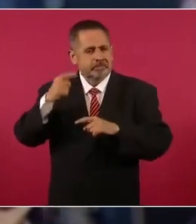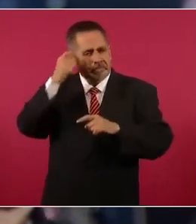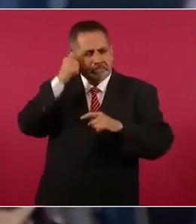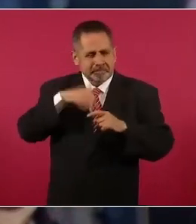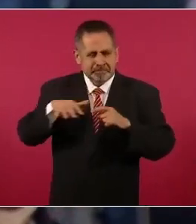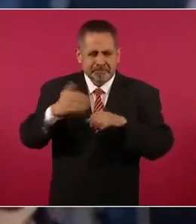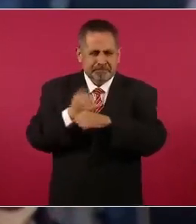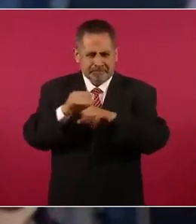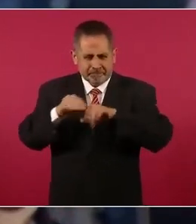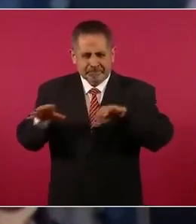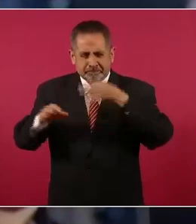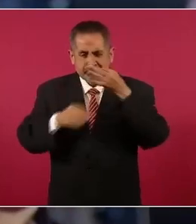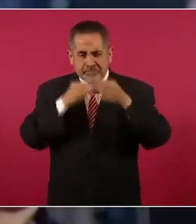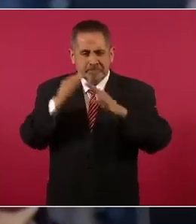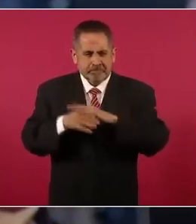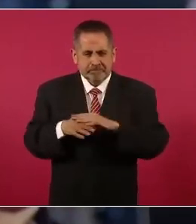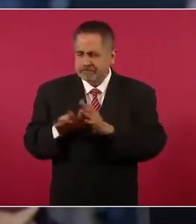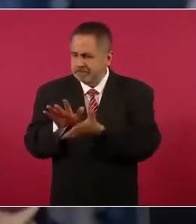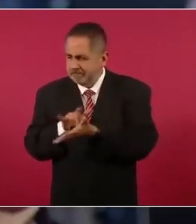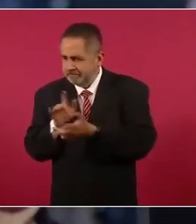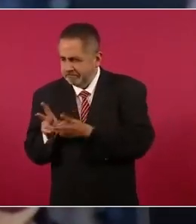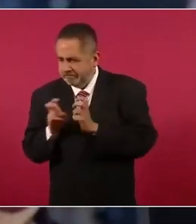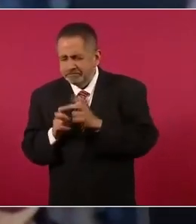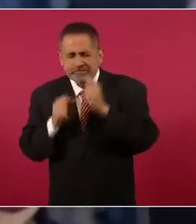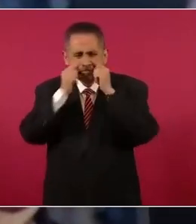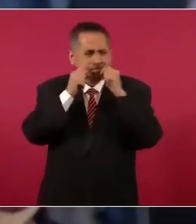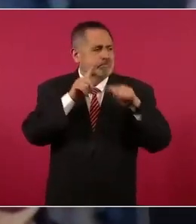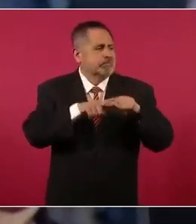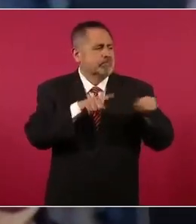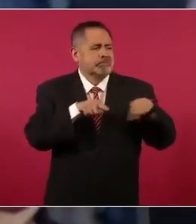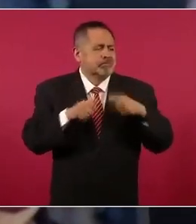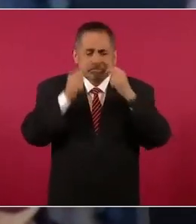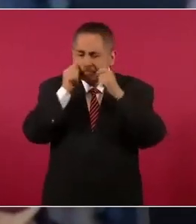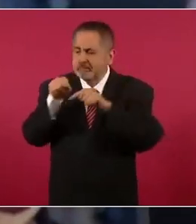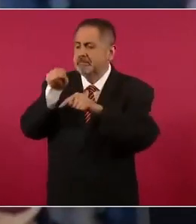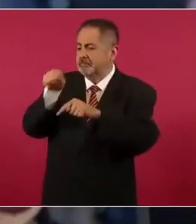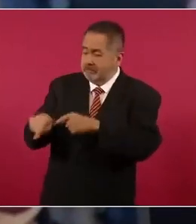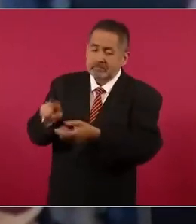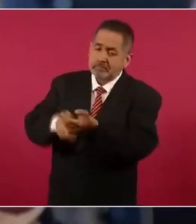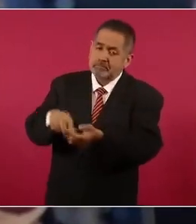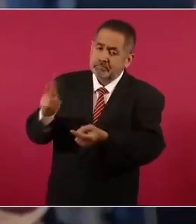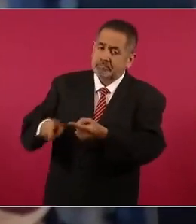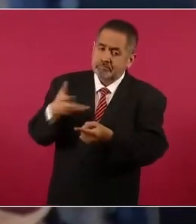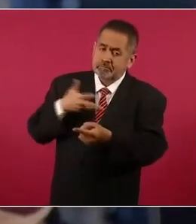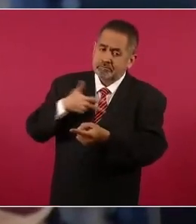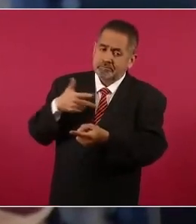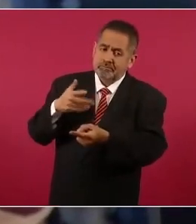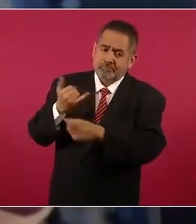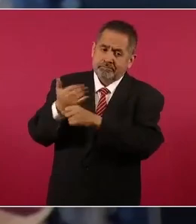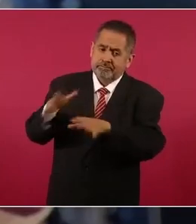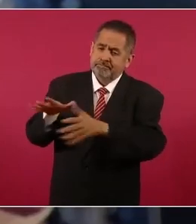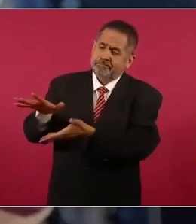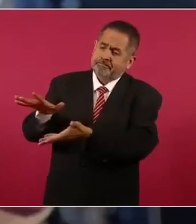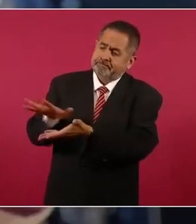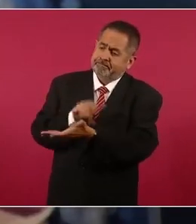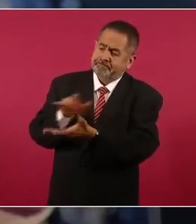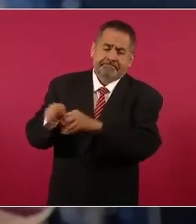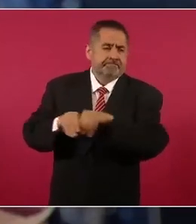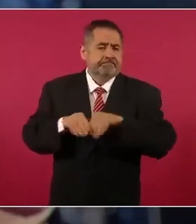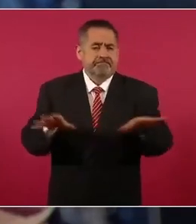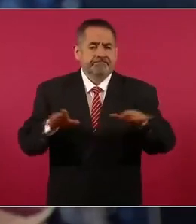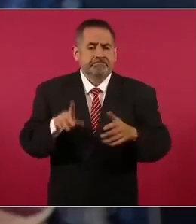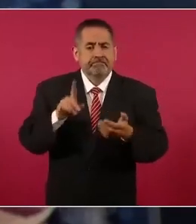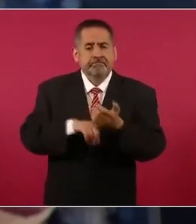información que se da a partir del hackeo, pero como le digo, independientemente de cómo son informes que tiene la Secretaría de la Defensa Nacional,